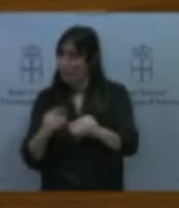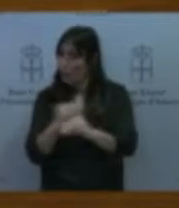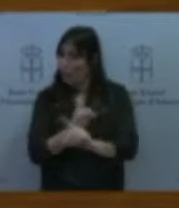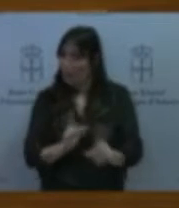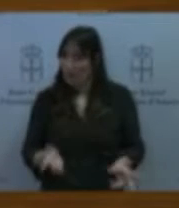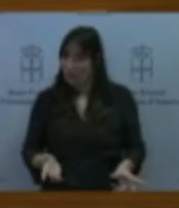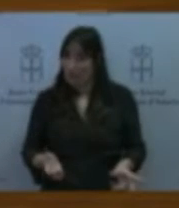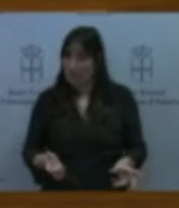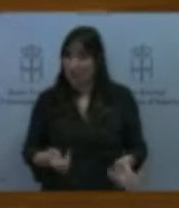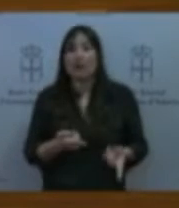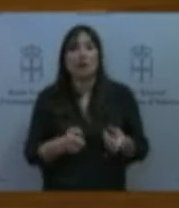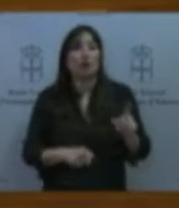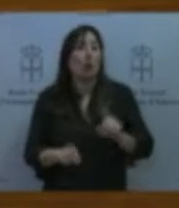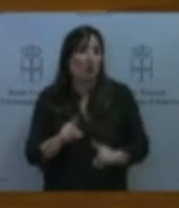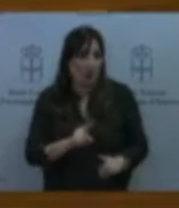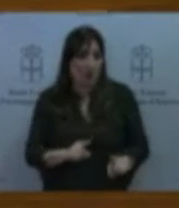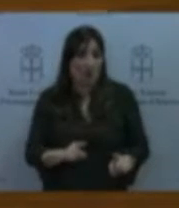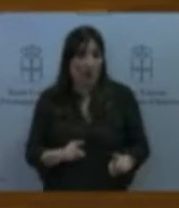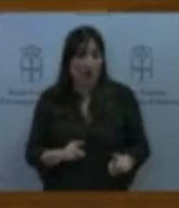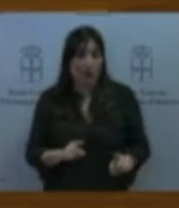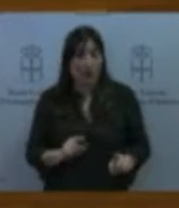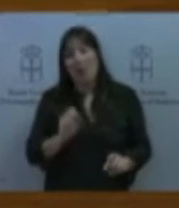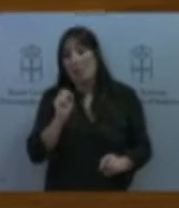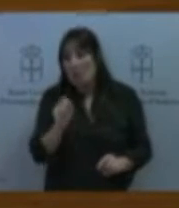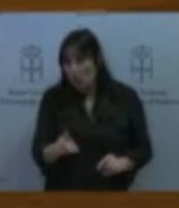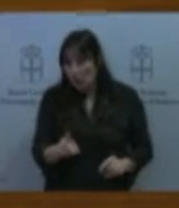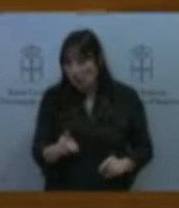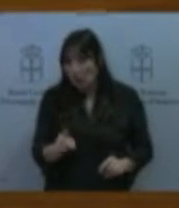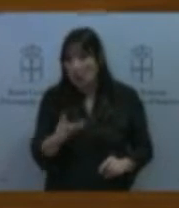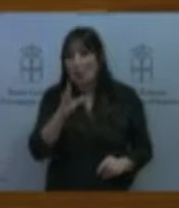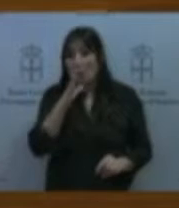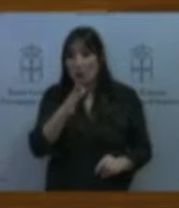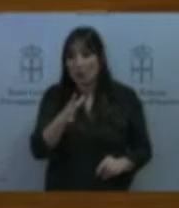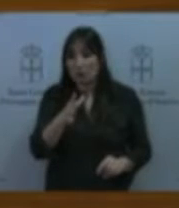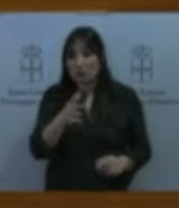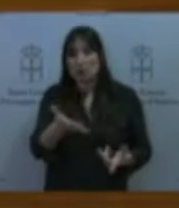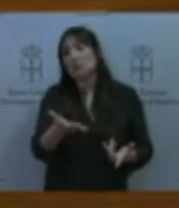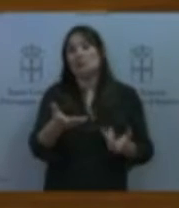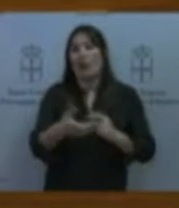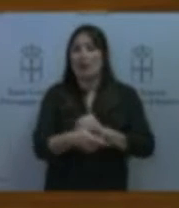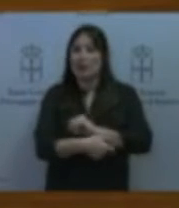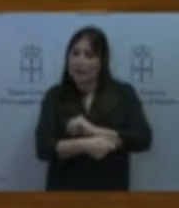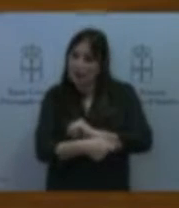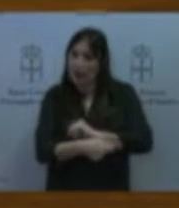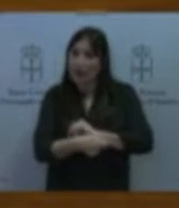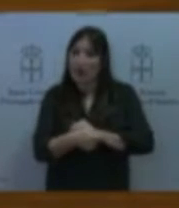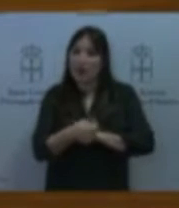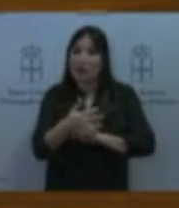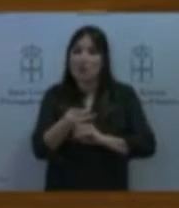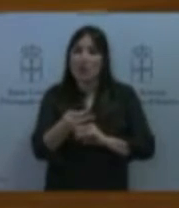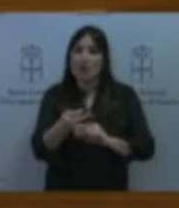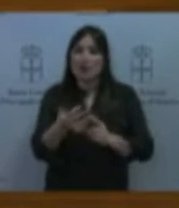más agravado porque estamos hablando de grandes estrategias estamos hablando de grandes documentos de planificación pero